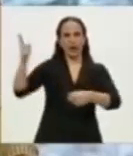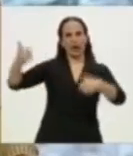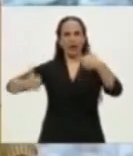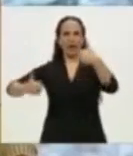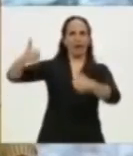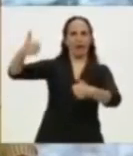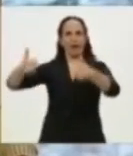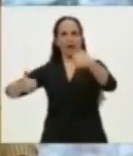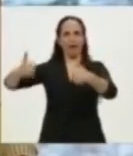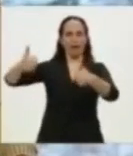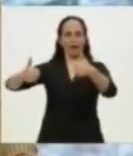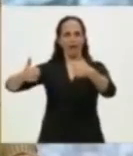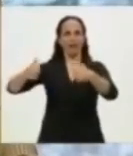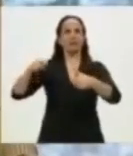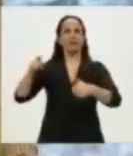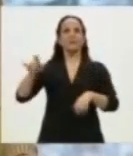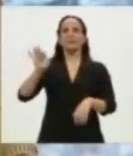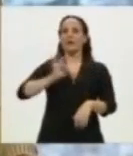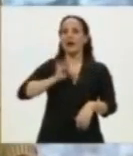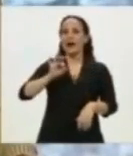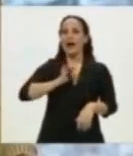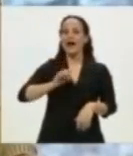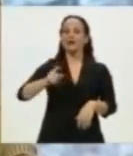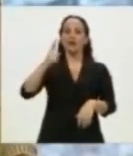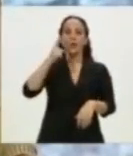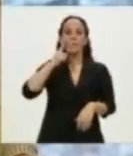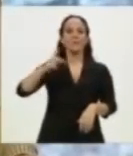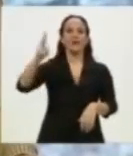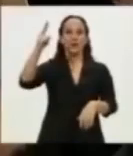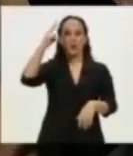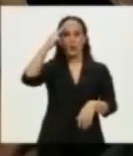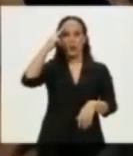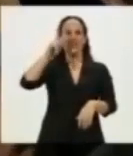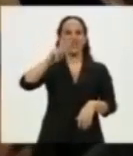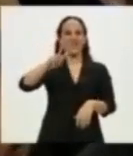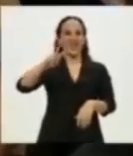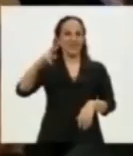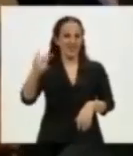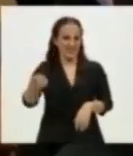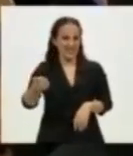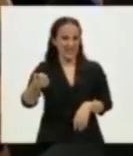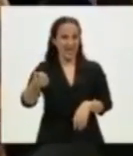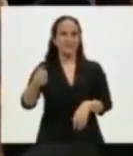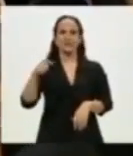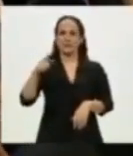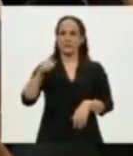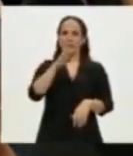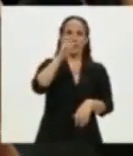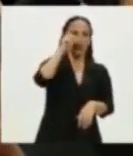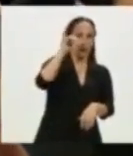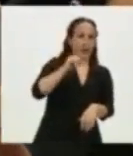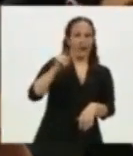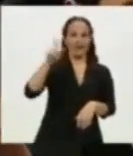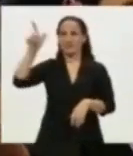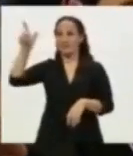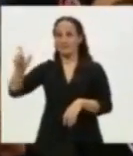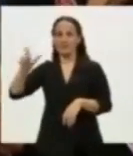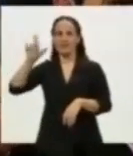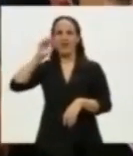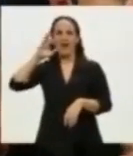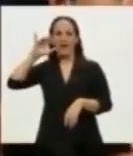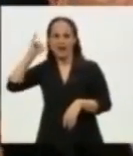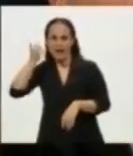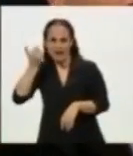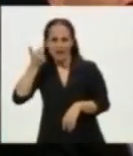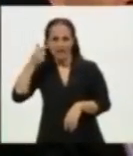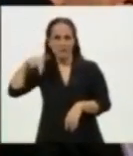En el año 1926, el señor Benz y el señor Daigler se juntan y hacen